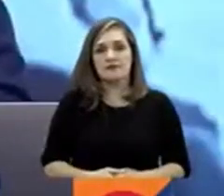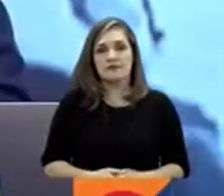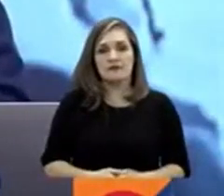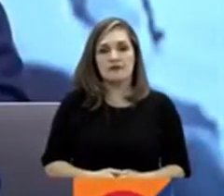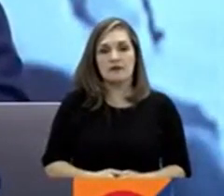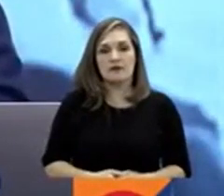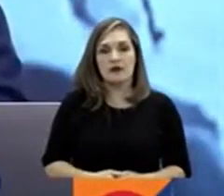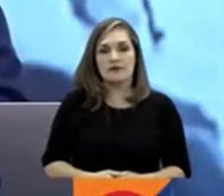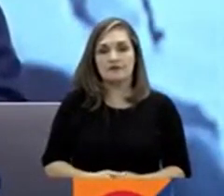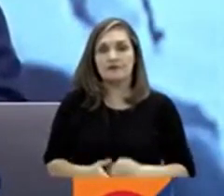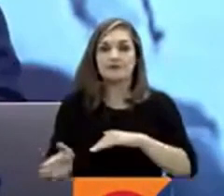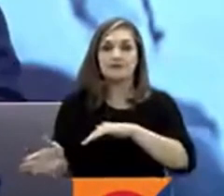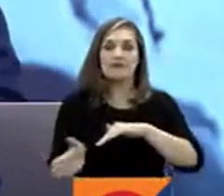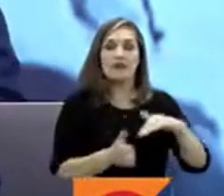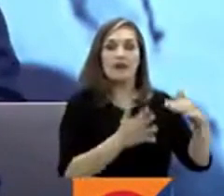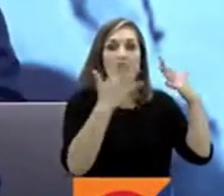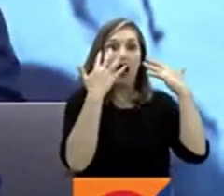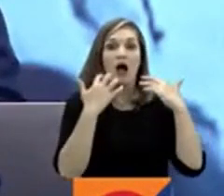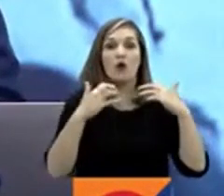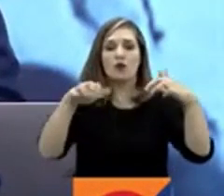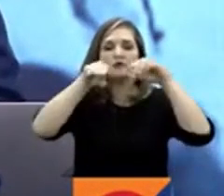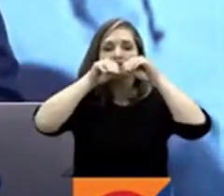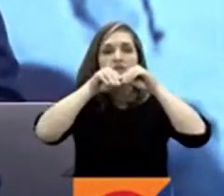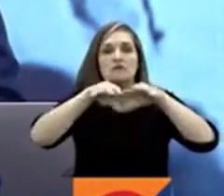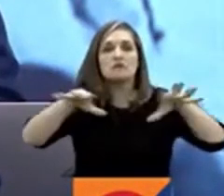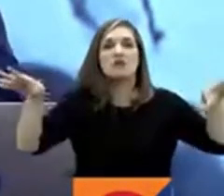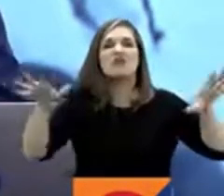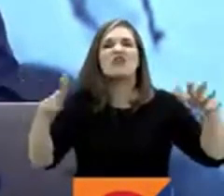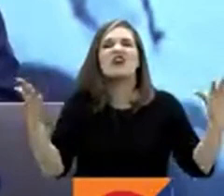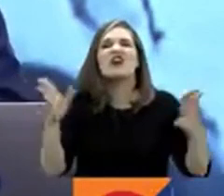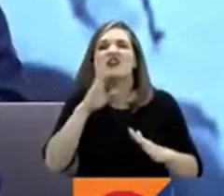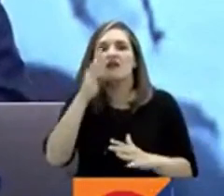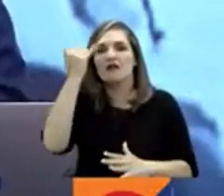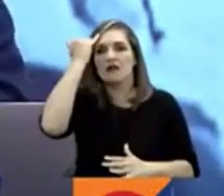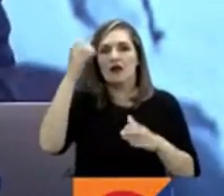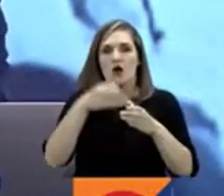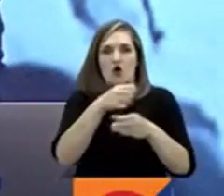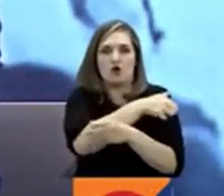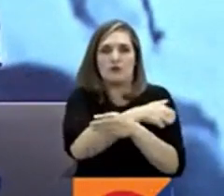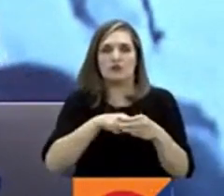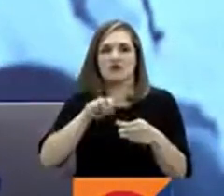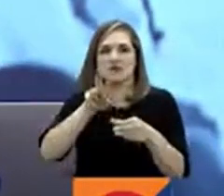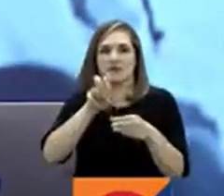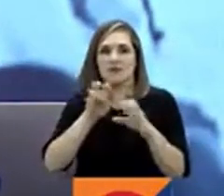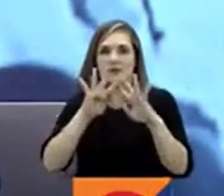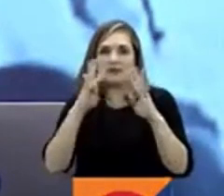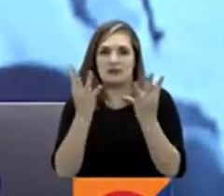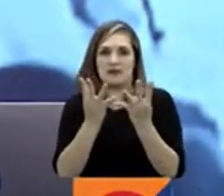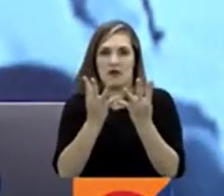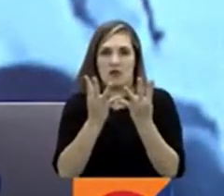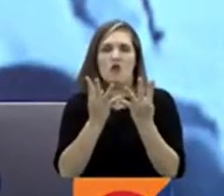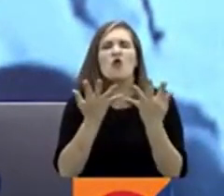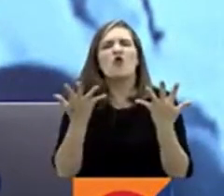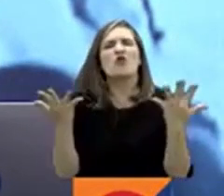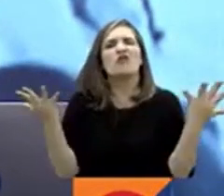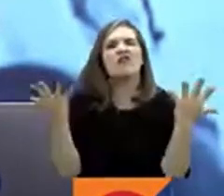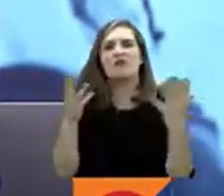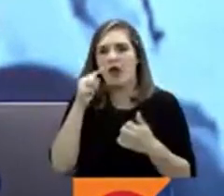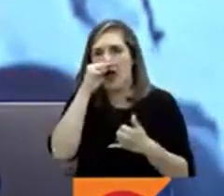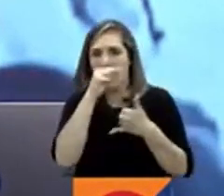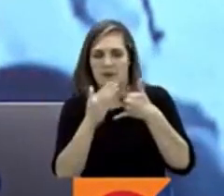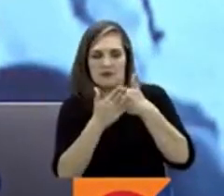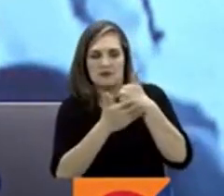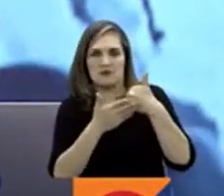Tras una audiencia pública convocada por la Comisión Séptima del Senado en el Amazonas, la Superintendencia de Salud señaló que las